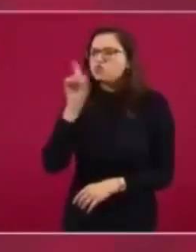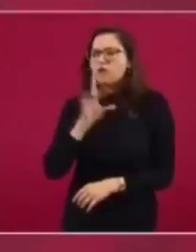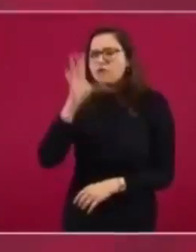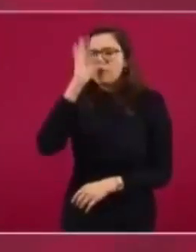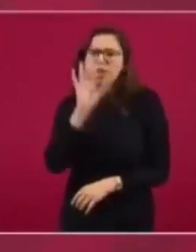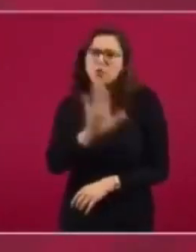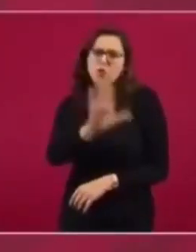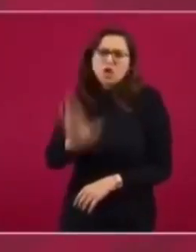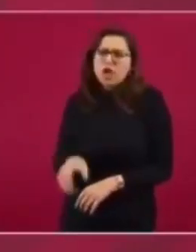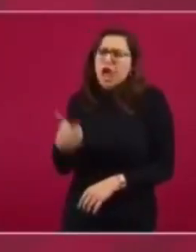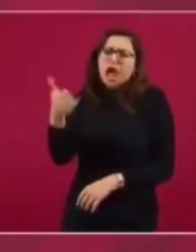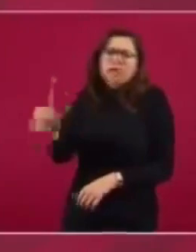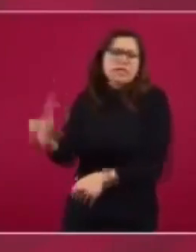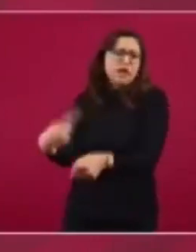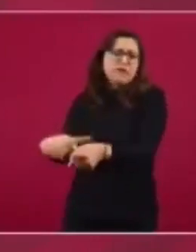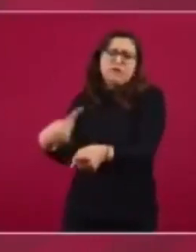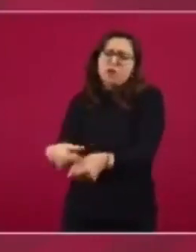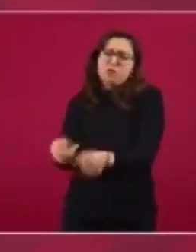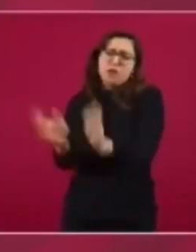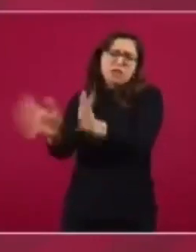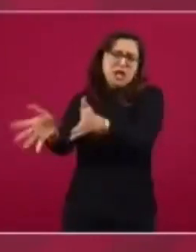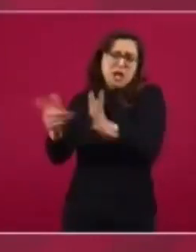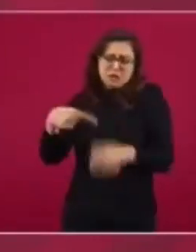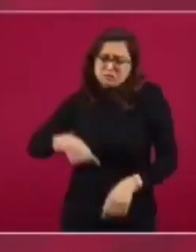Esta posición, por supuesto, es inaceptable para el gobierno de México.